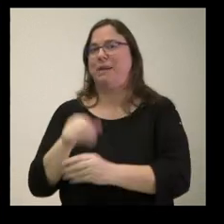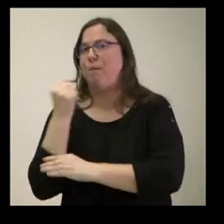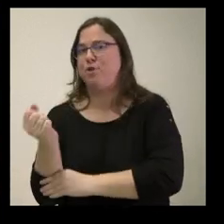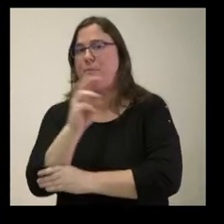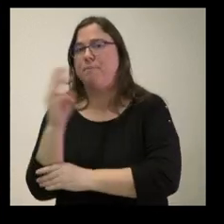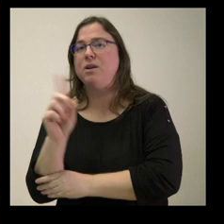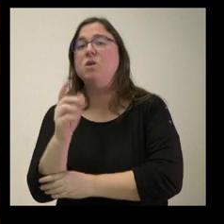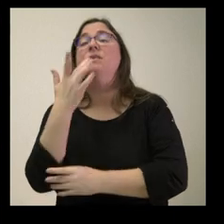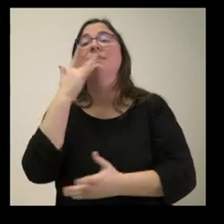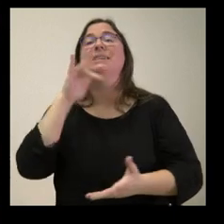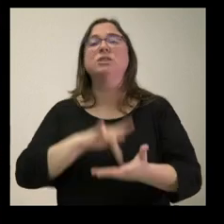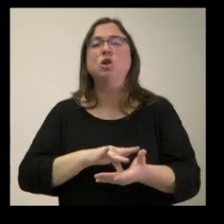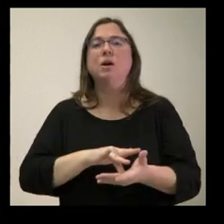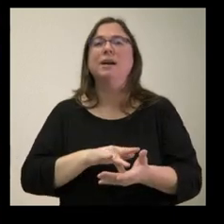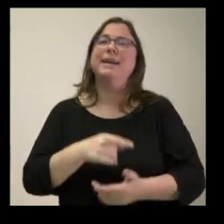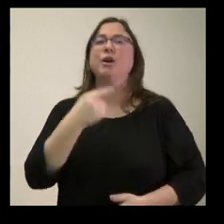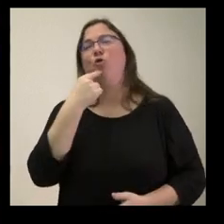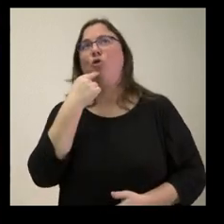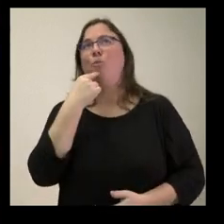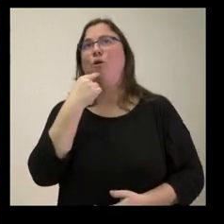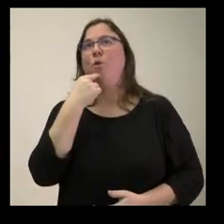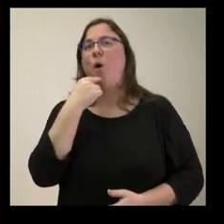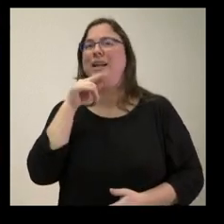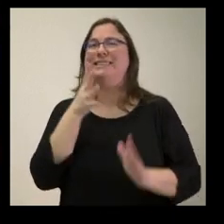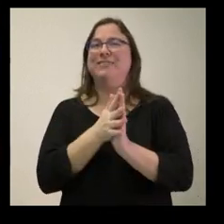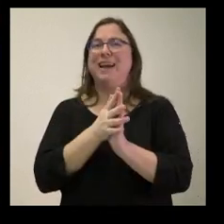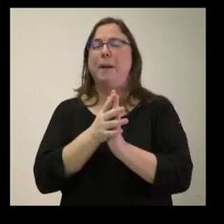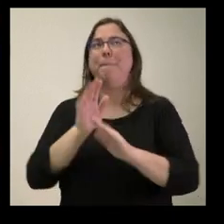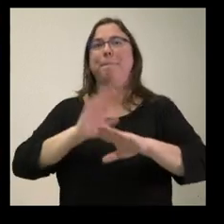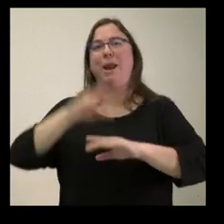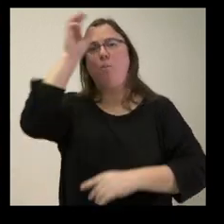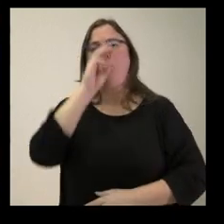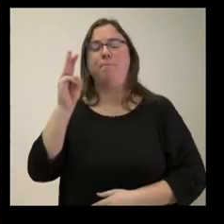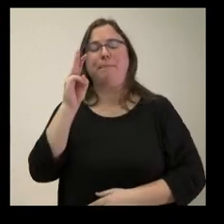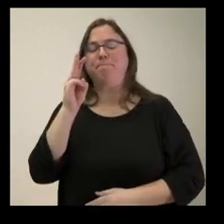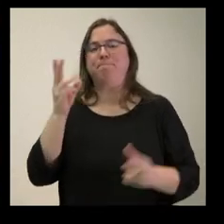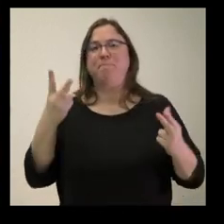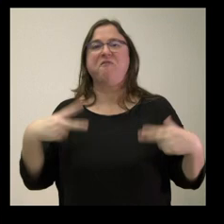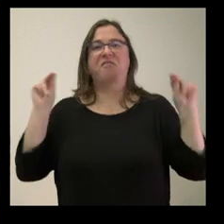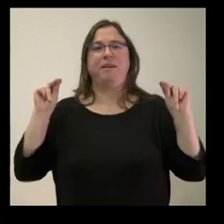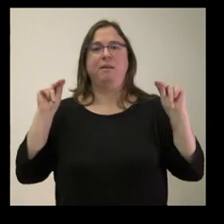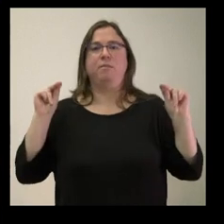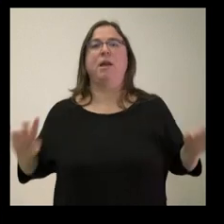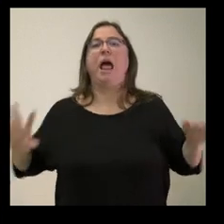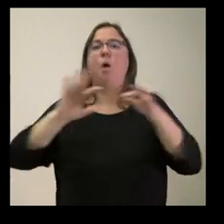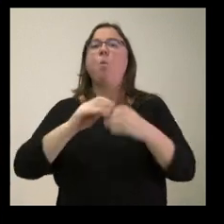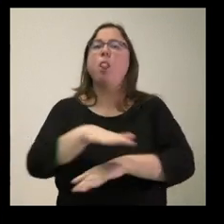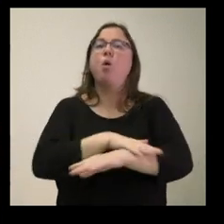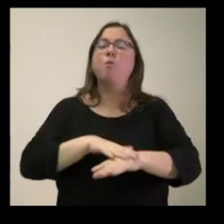y si de producirse, sería para ustedes una especie de punto y final, o abocaría un punto y final, el acuerdo del Gobierno